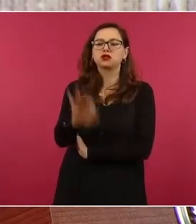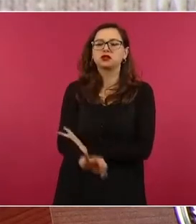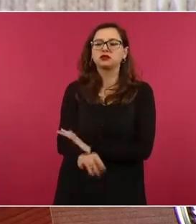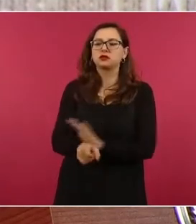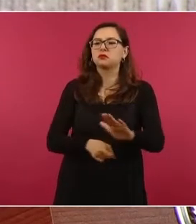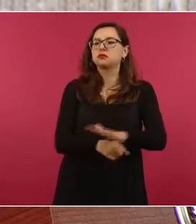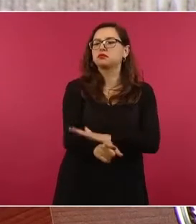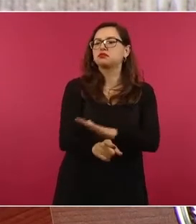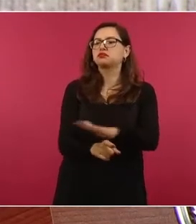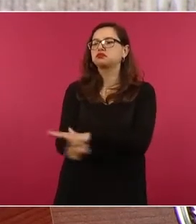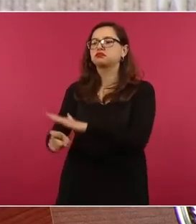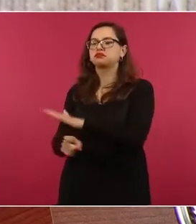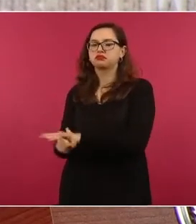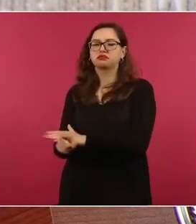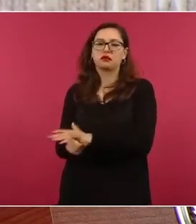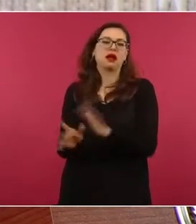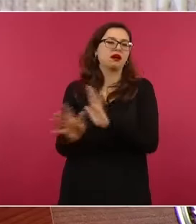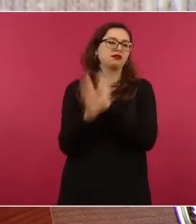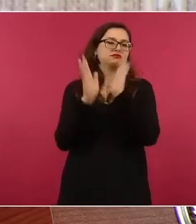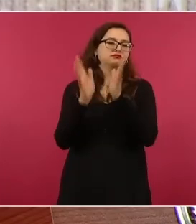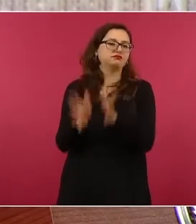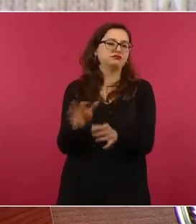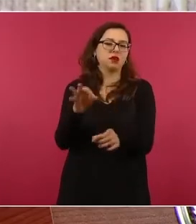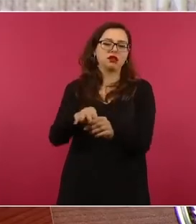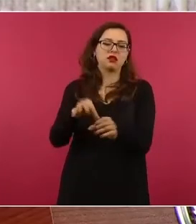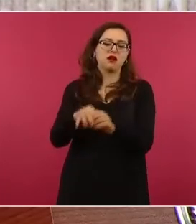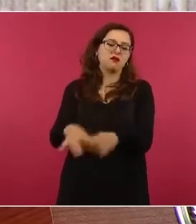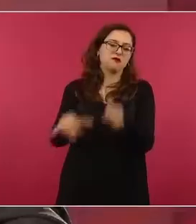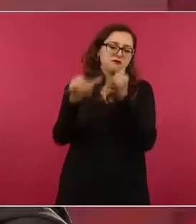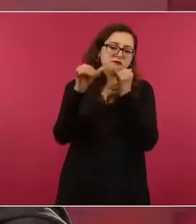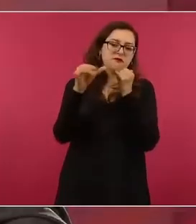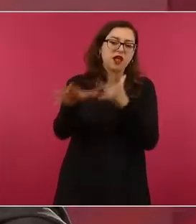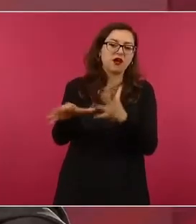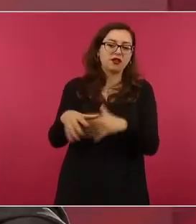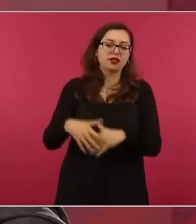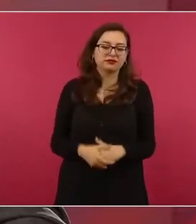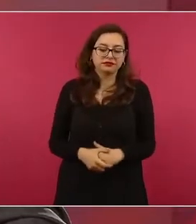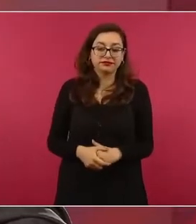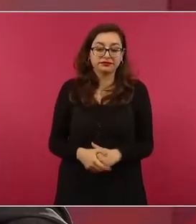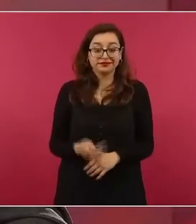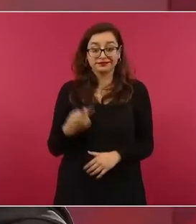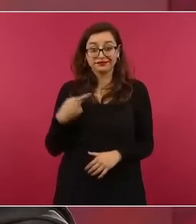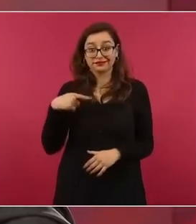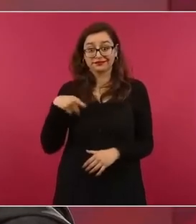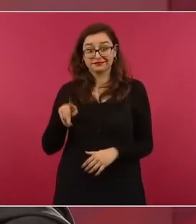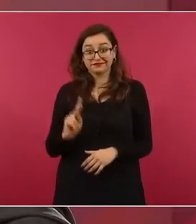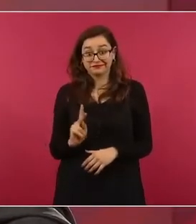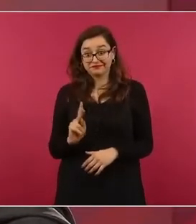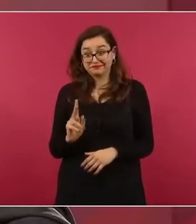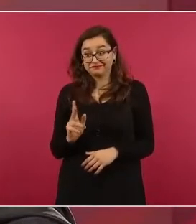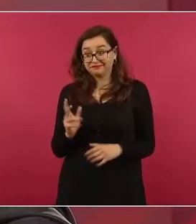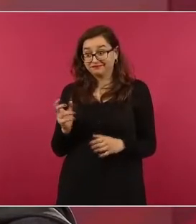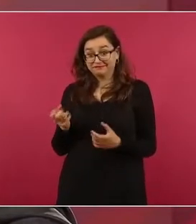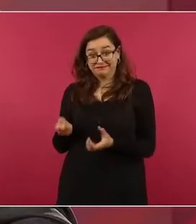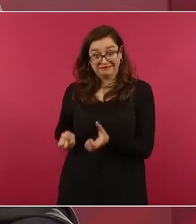un fraude. Pero aquí participó más gente que en Hidalgo,